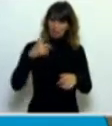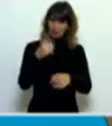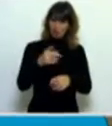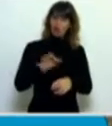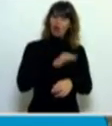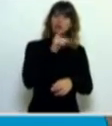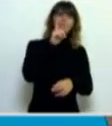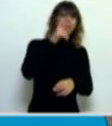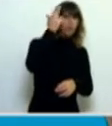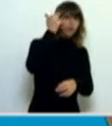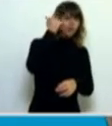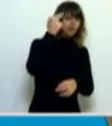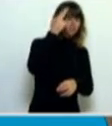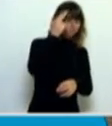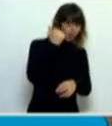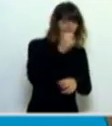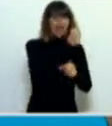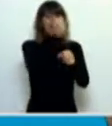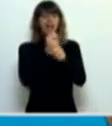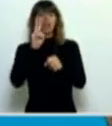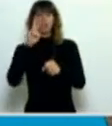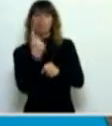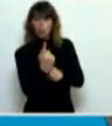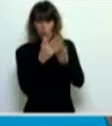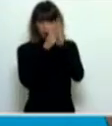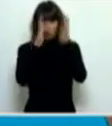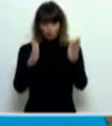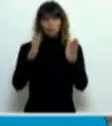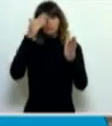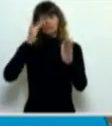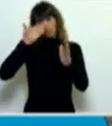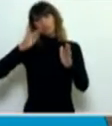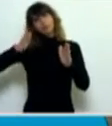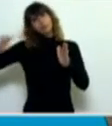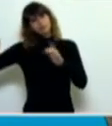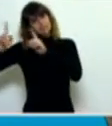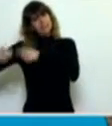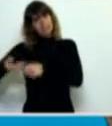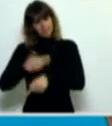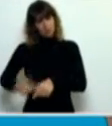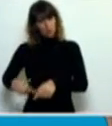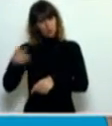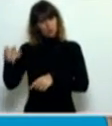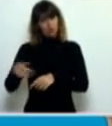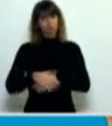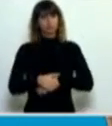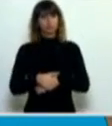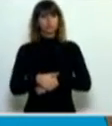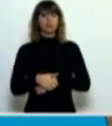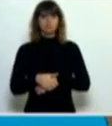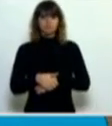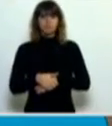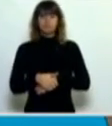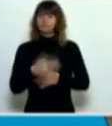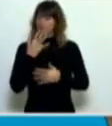hasta el 2001 y los posteriores. La verdad, estimados colegas,